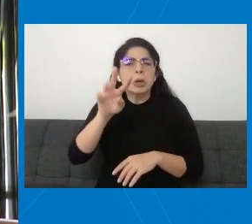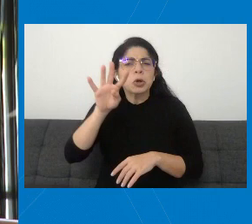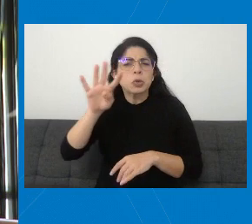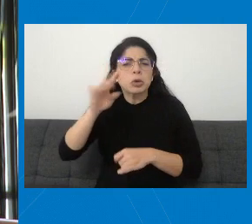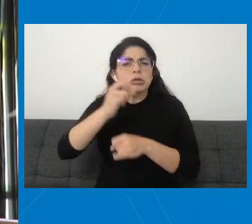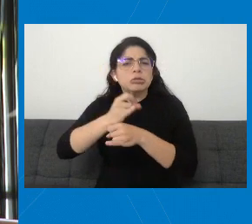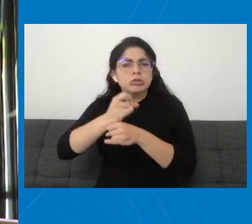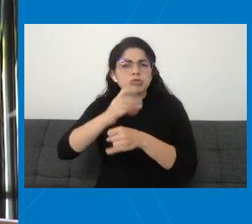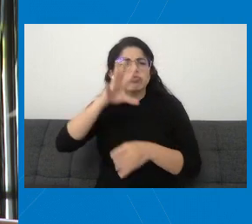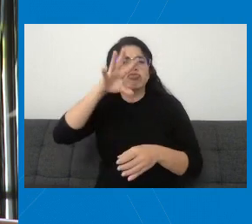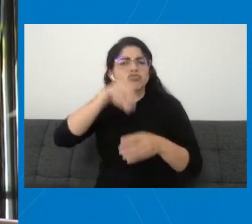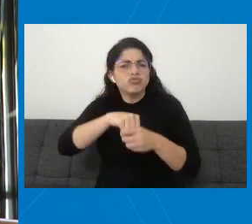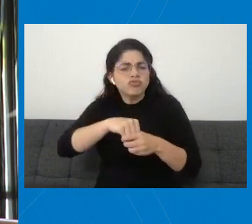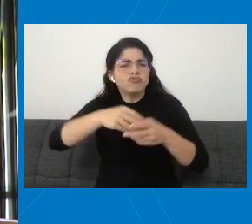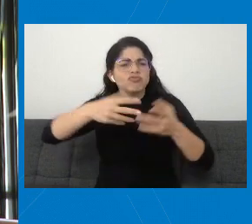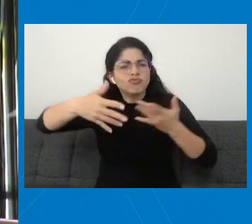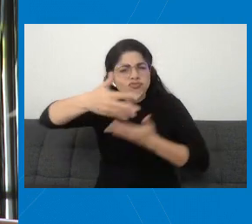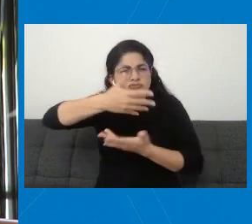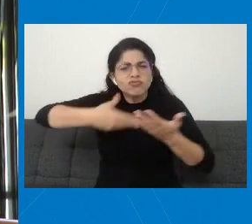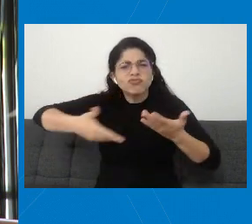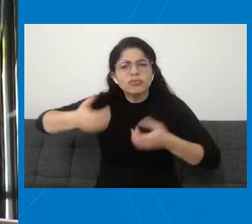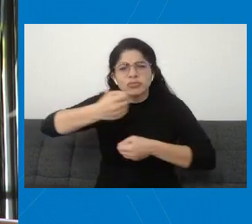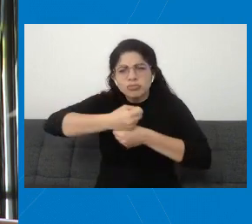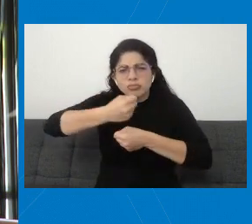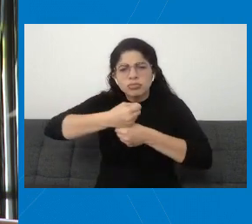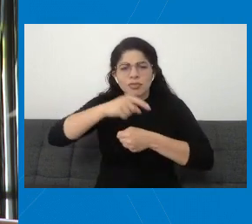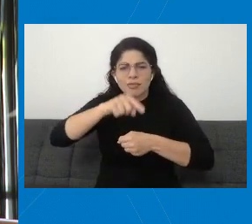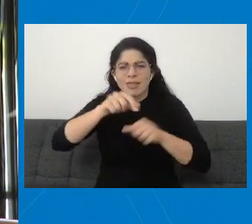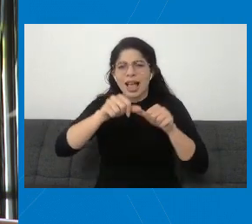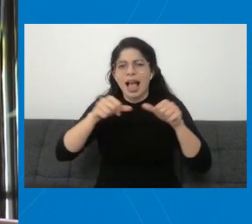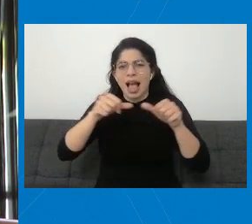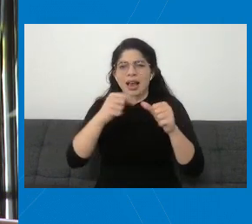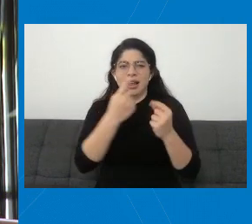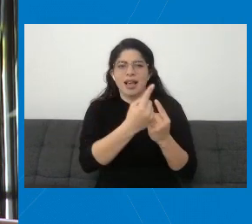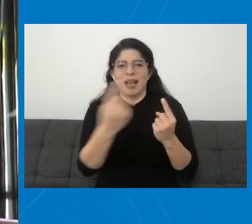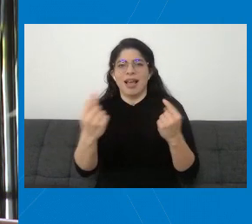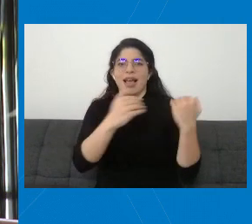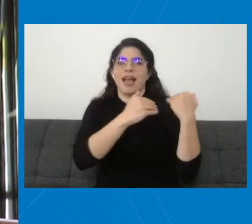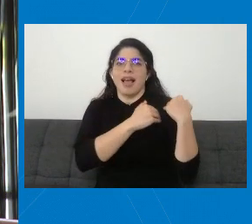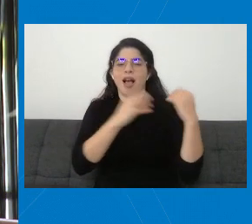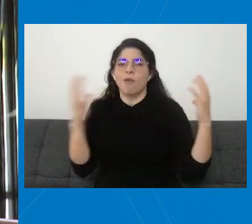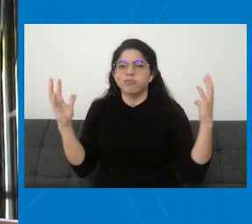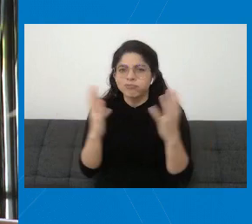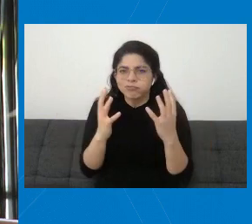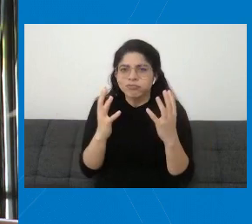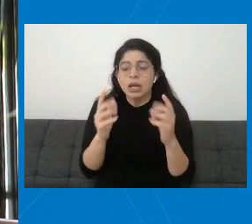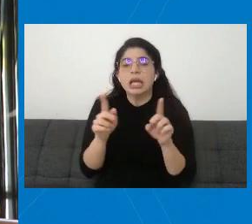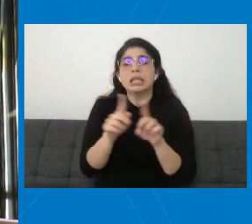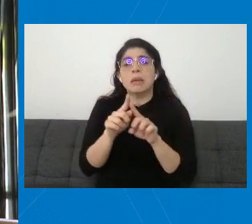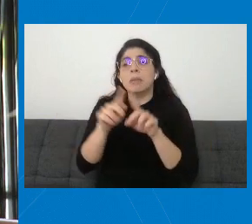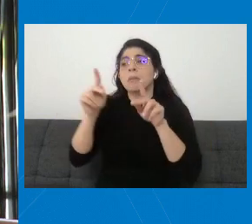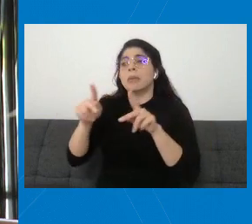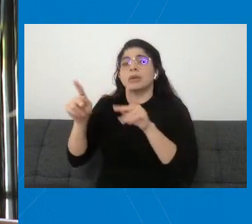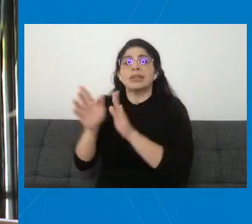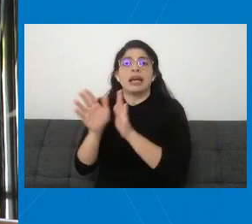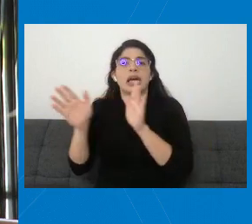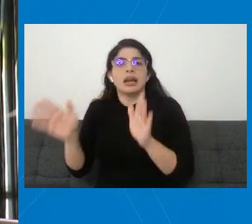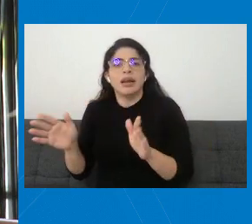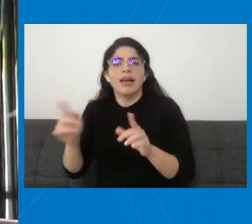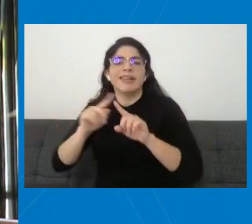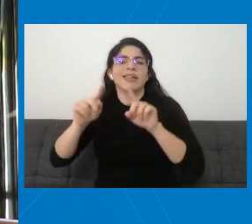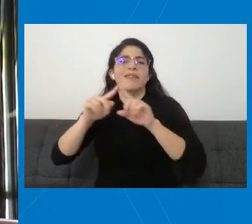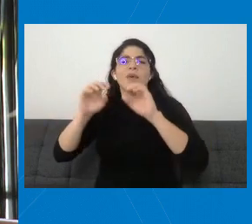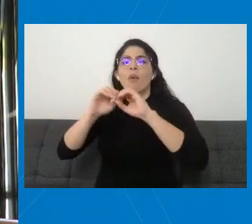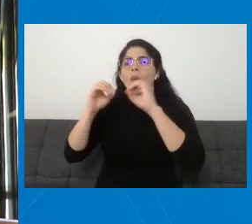participan e interactúan cada una en el ámbito de su competencia, así como la sociedad civil a través de las organizaciones no